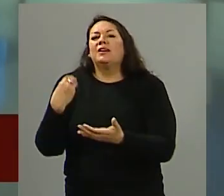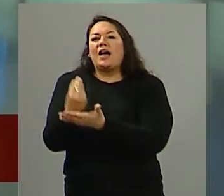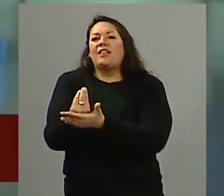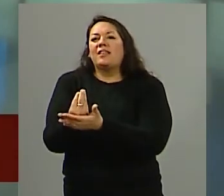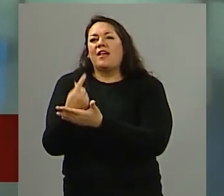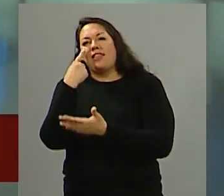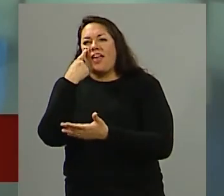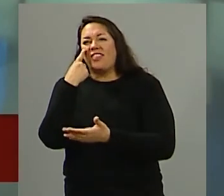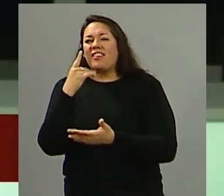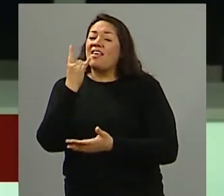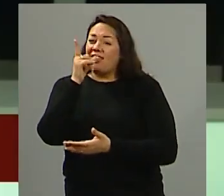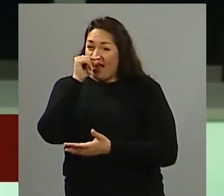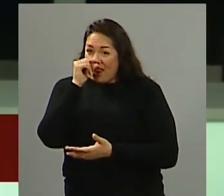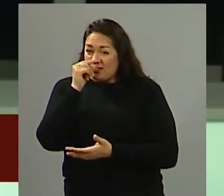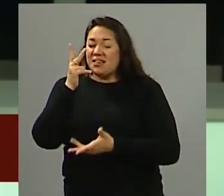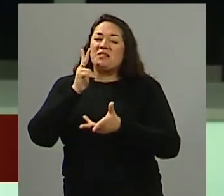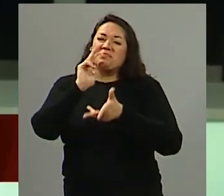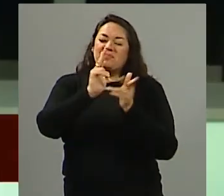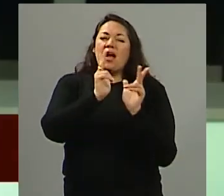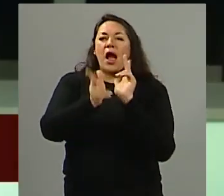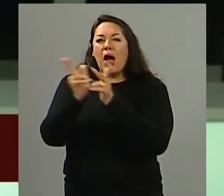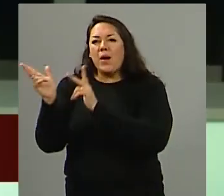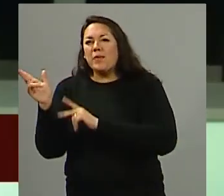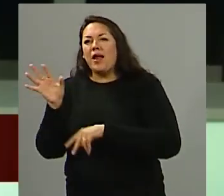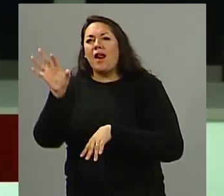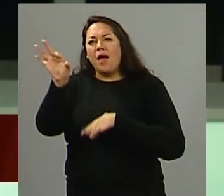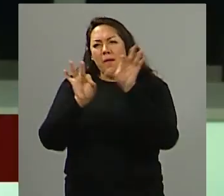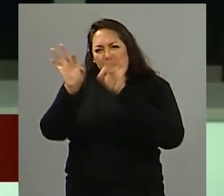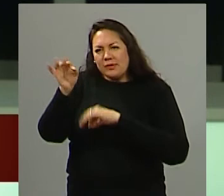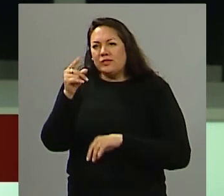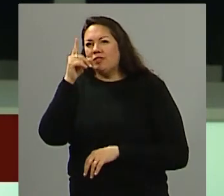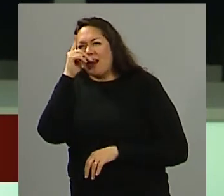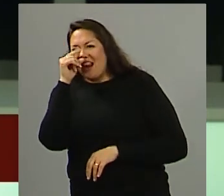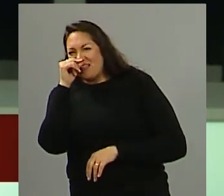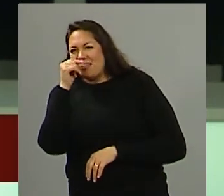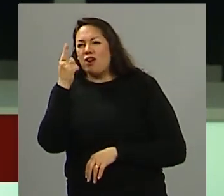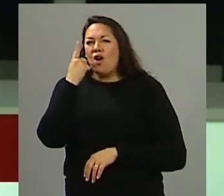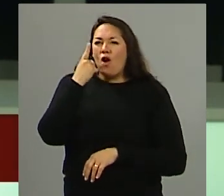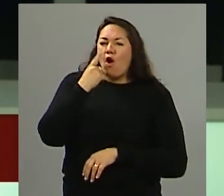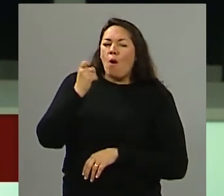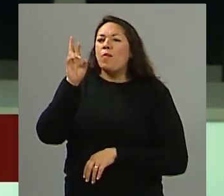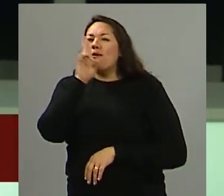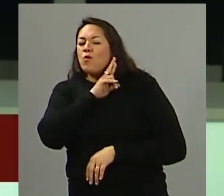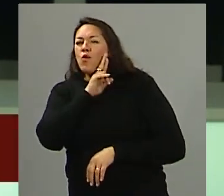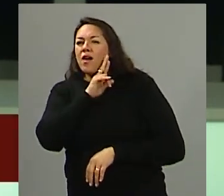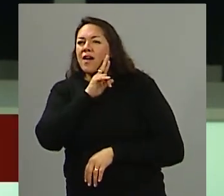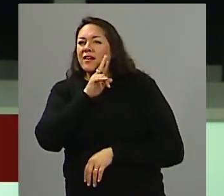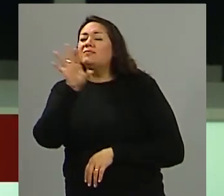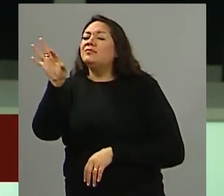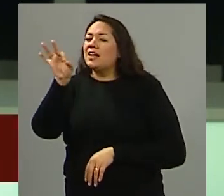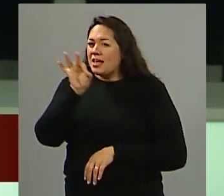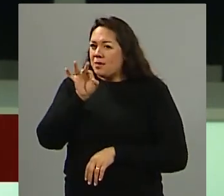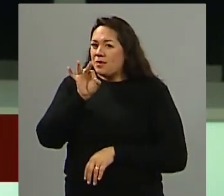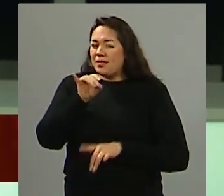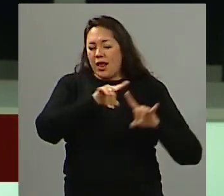intendenta no e invitarlos en este sentido invitar a los mendocinos mendocinas las serinas y las serinas que todavía no están empapados en la temática hay incluso